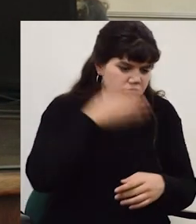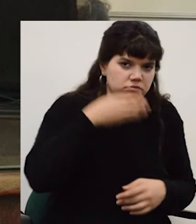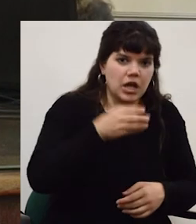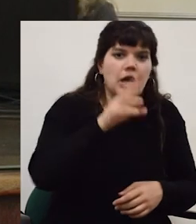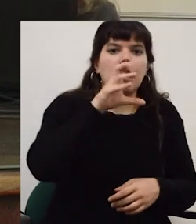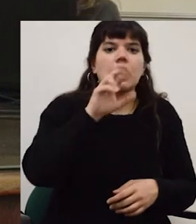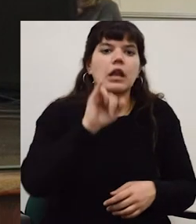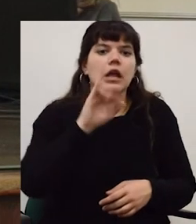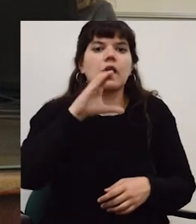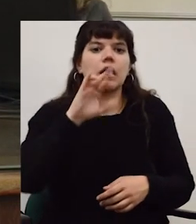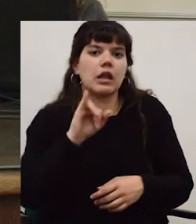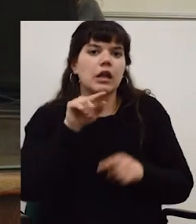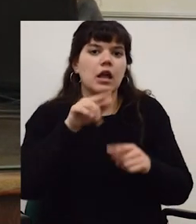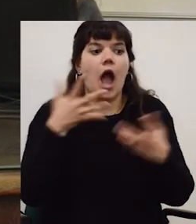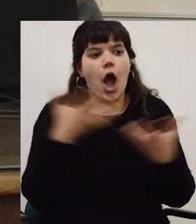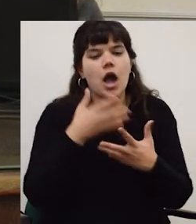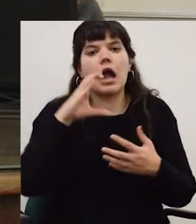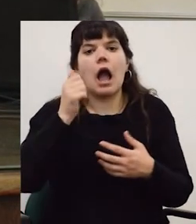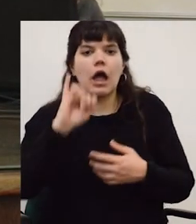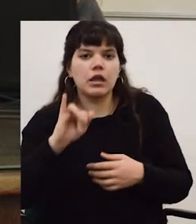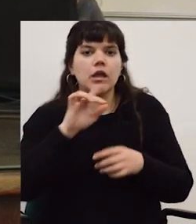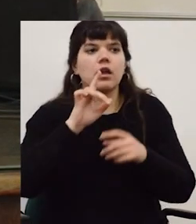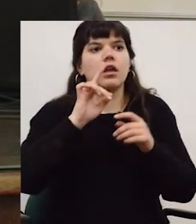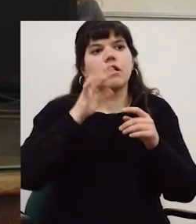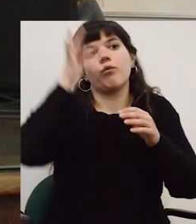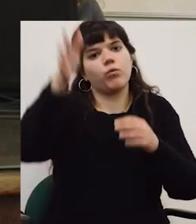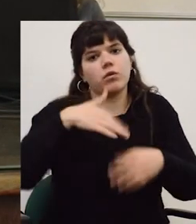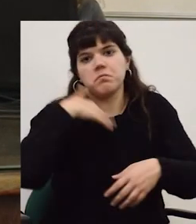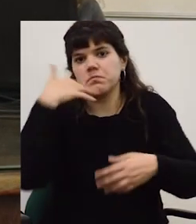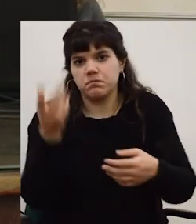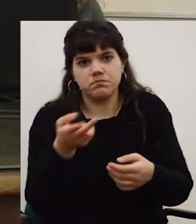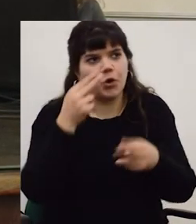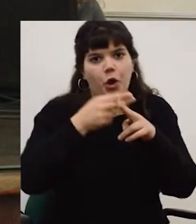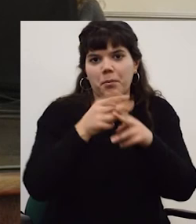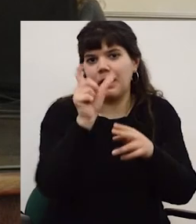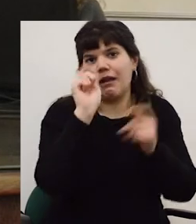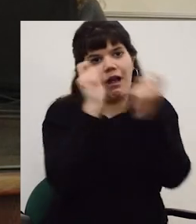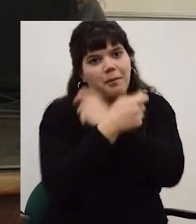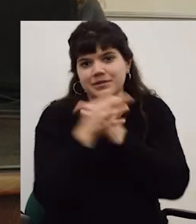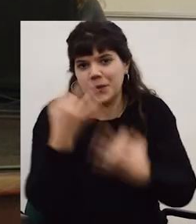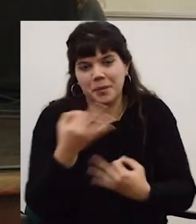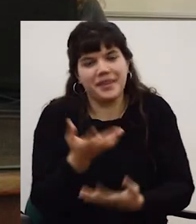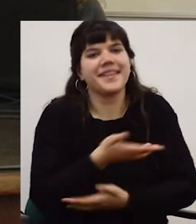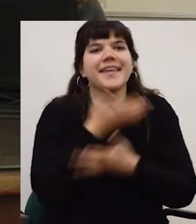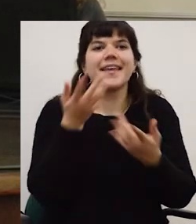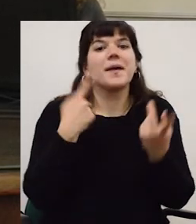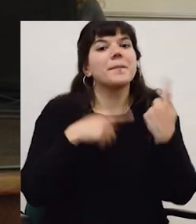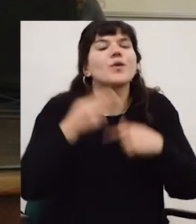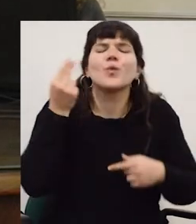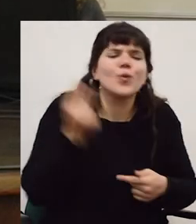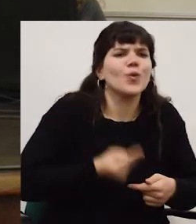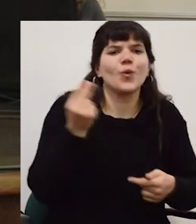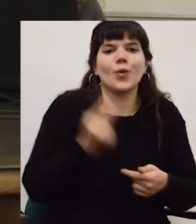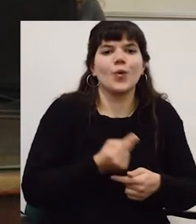ha dado yo participo en lo que era la Cricri ahora es la CAI y el futuro será otra